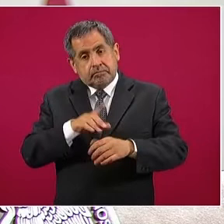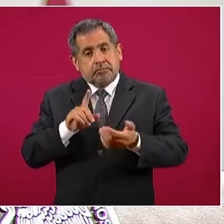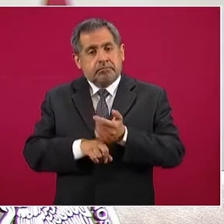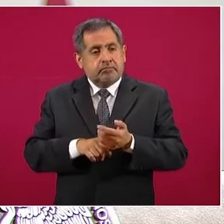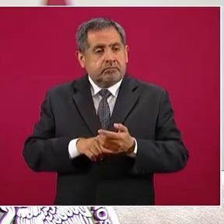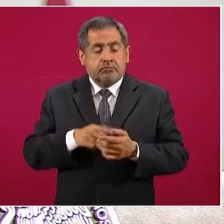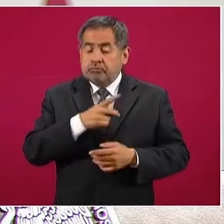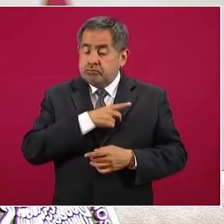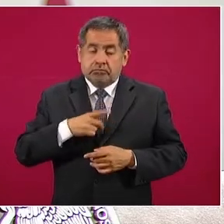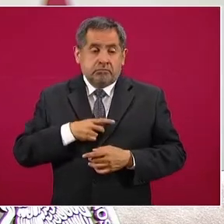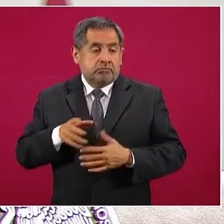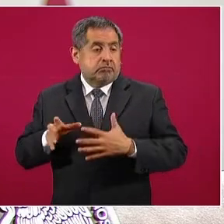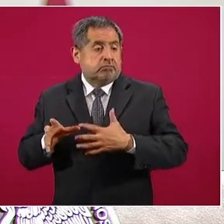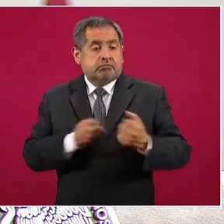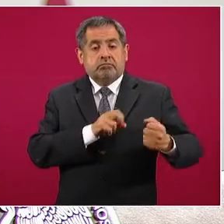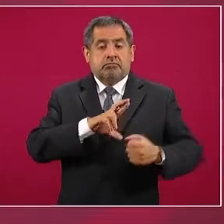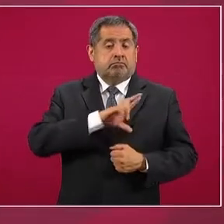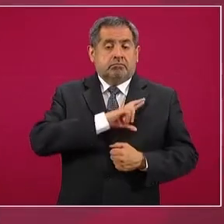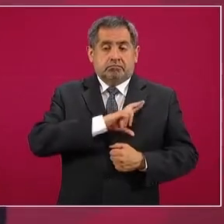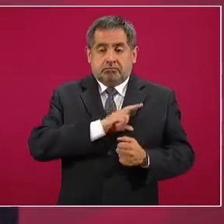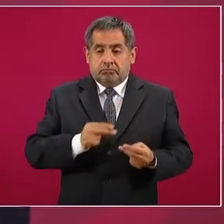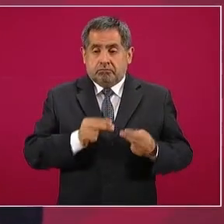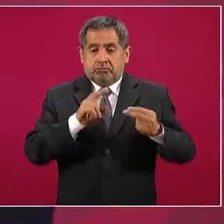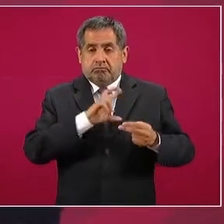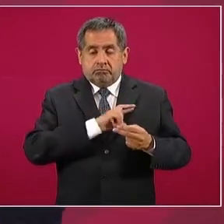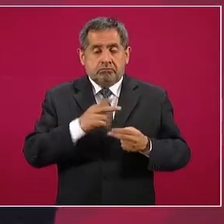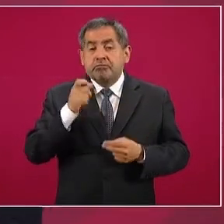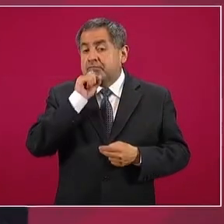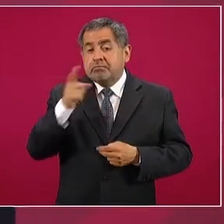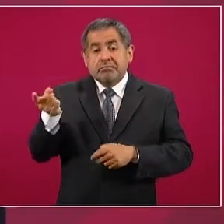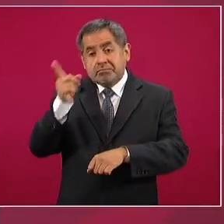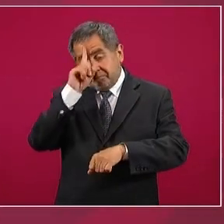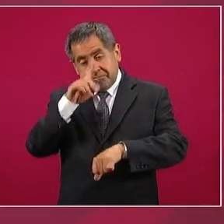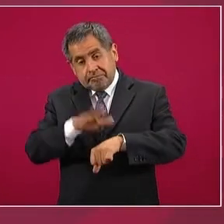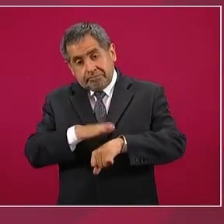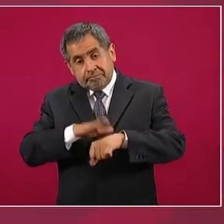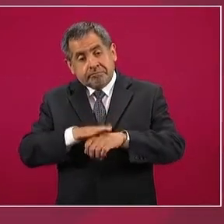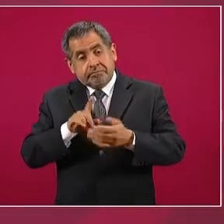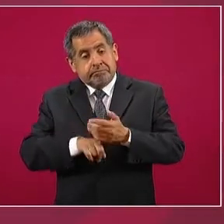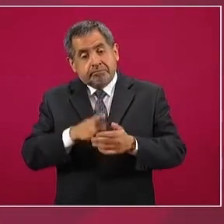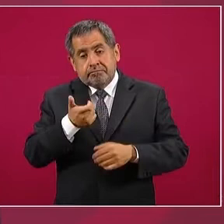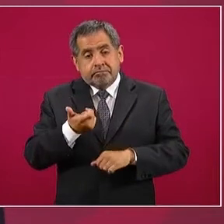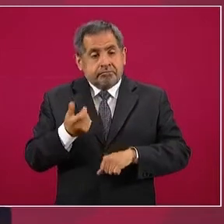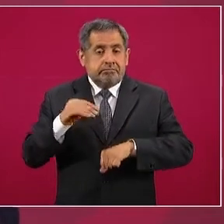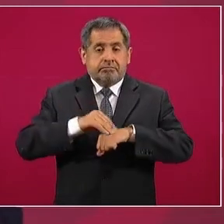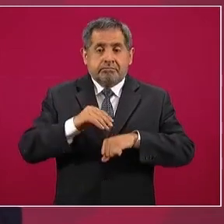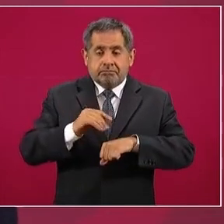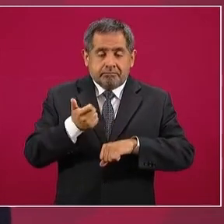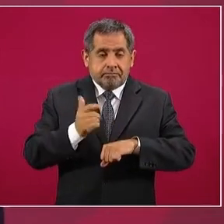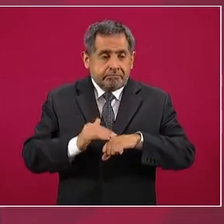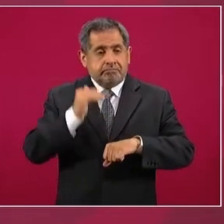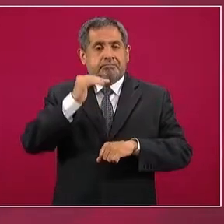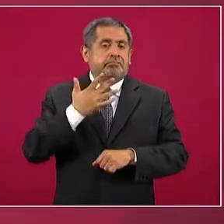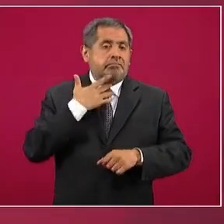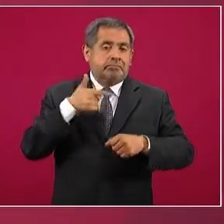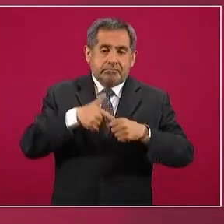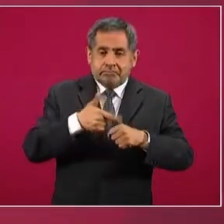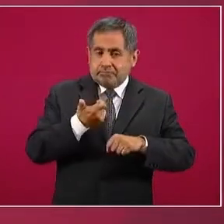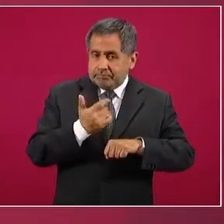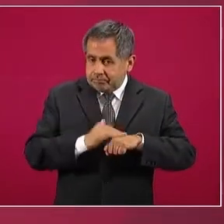privatizar, de aumentar las tarifas, de aumentar el precio de las gasolinas,